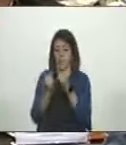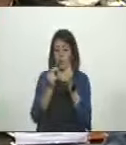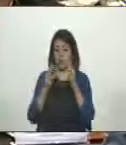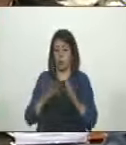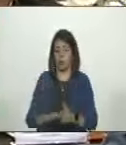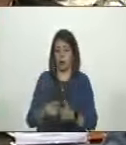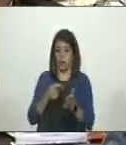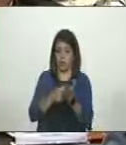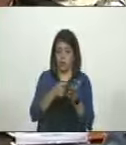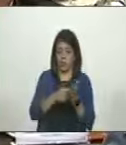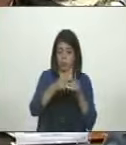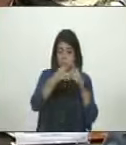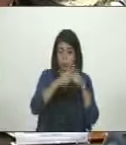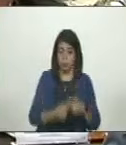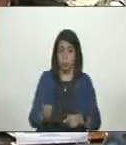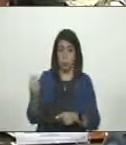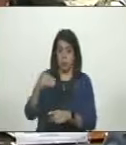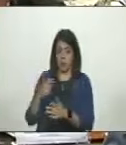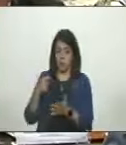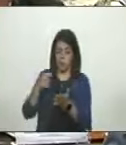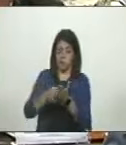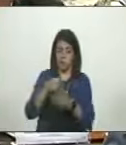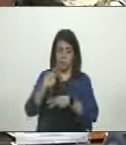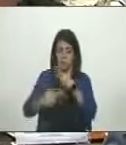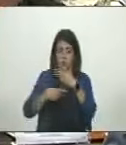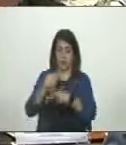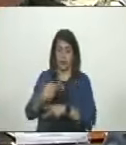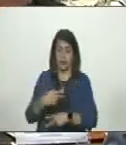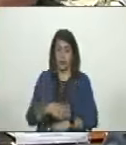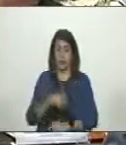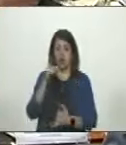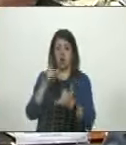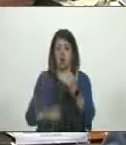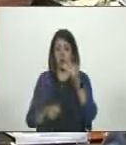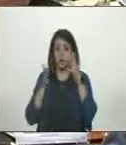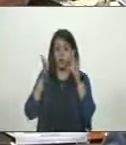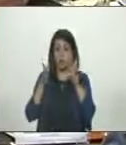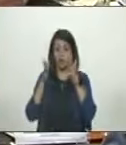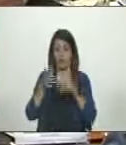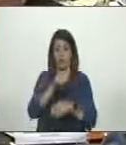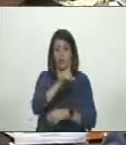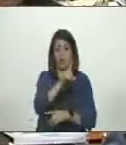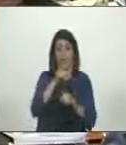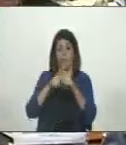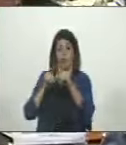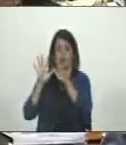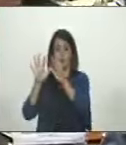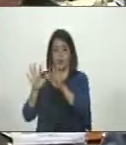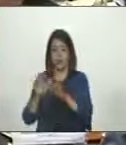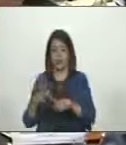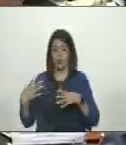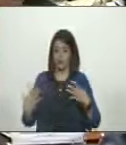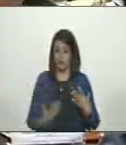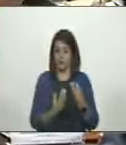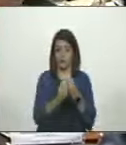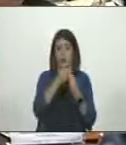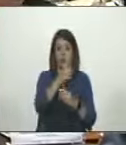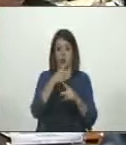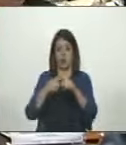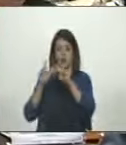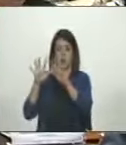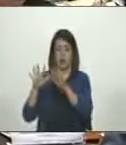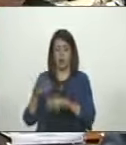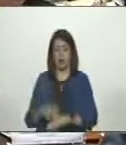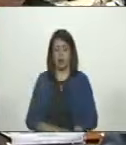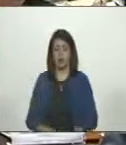economía rentista a una economía más productiva. Y la última recomendación, el 1 por 10. Vámonos, todo el mundo, pero el 1 por 10. Ahí hay